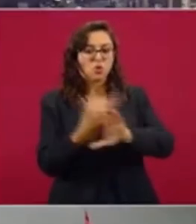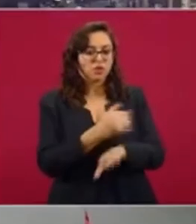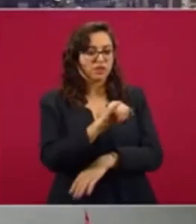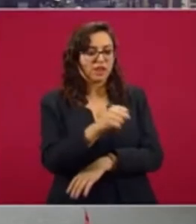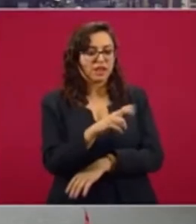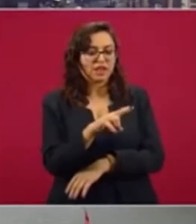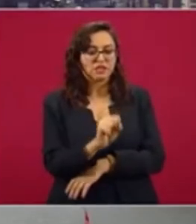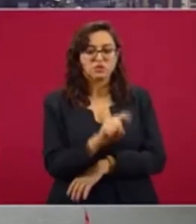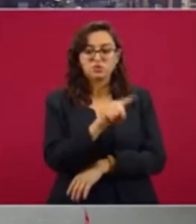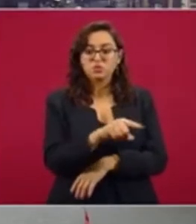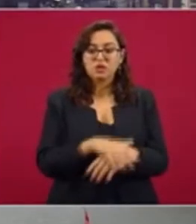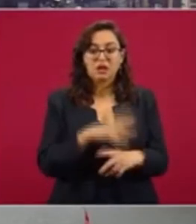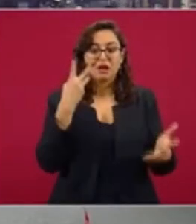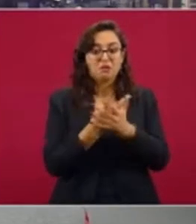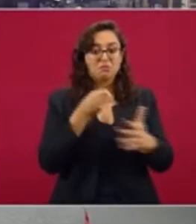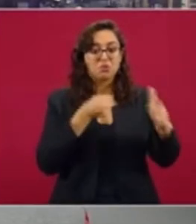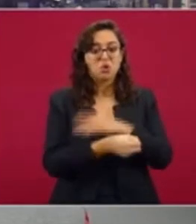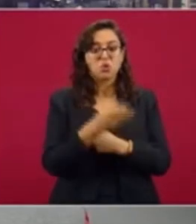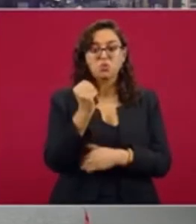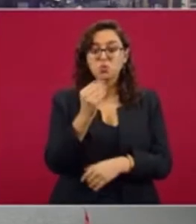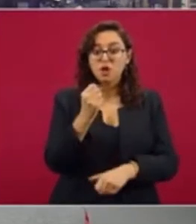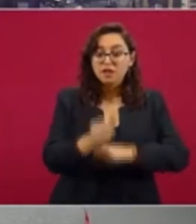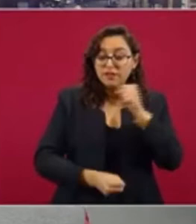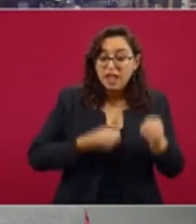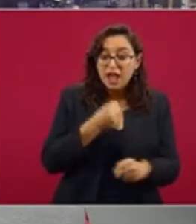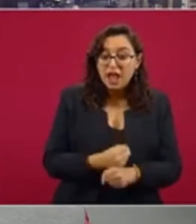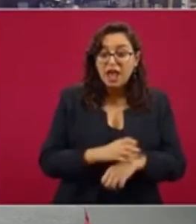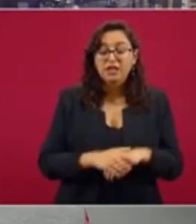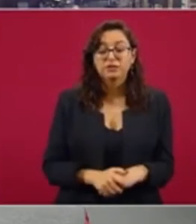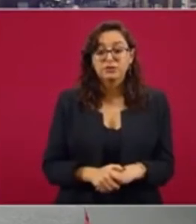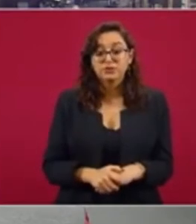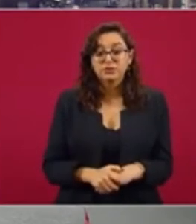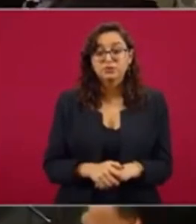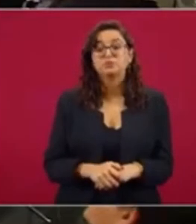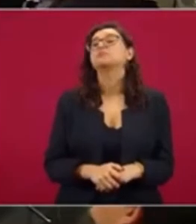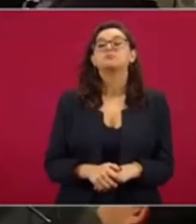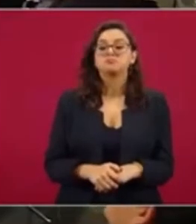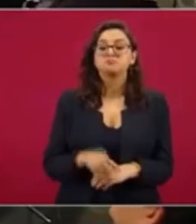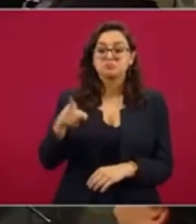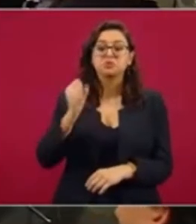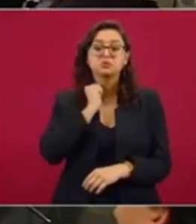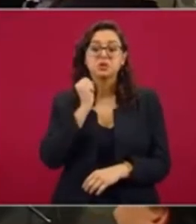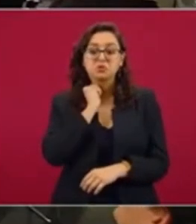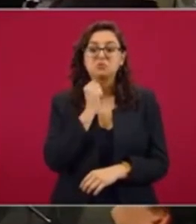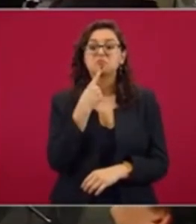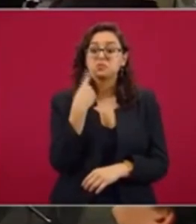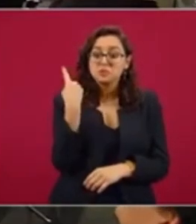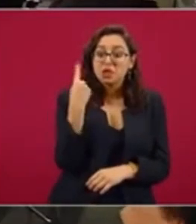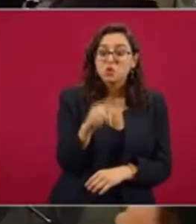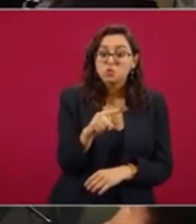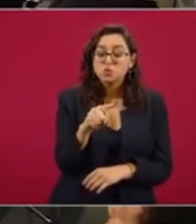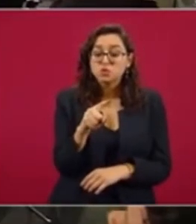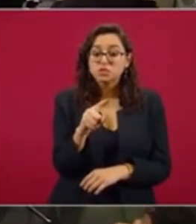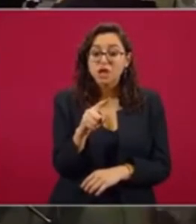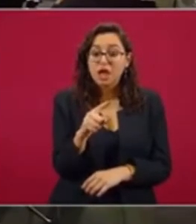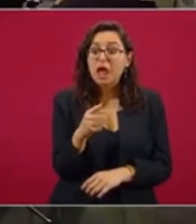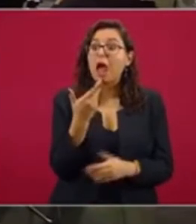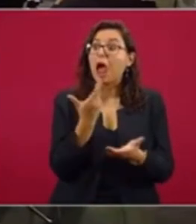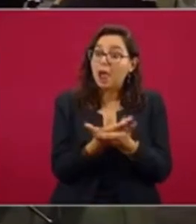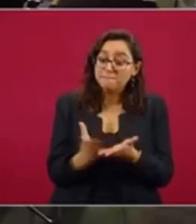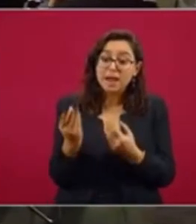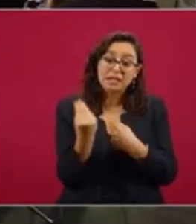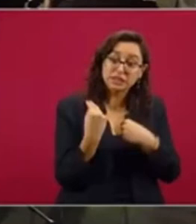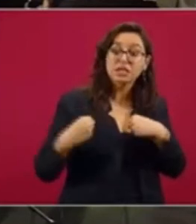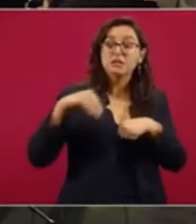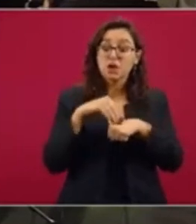pidiendo nueve años de cárcel. O sea, ya no es sólo la denuncia, sino es nueve años de